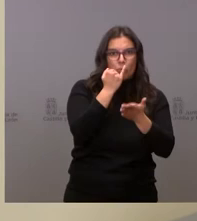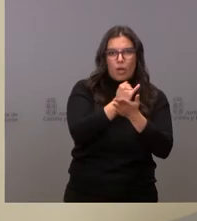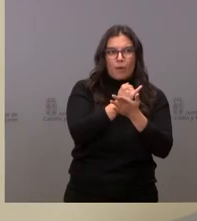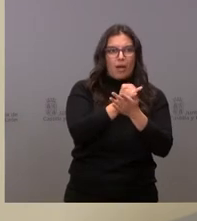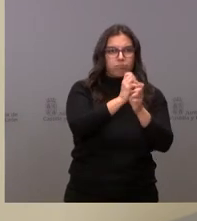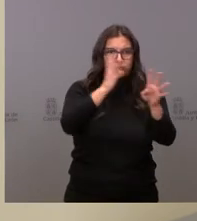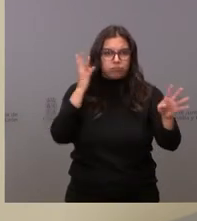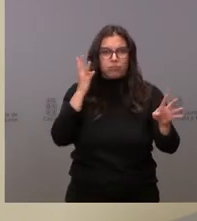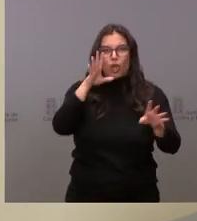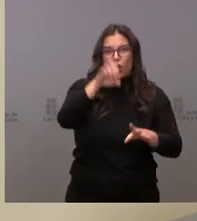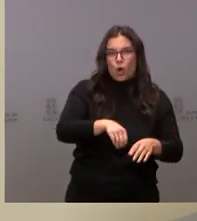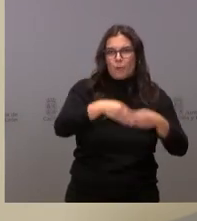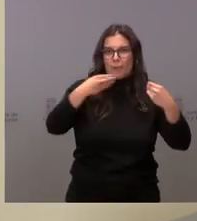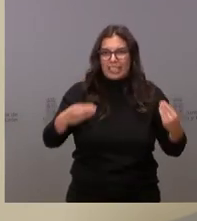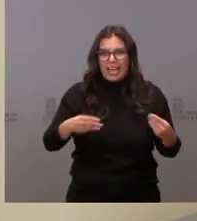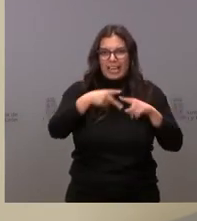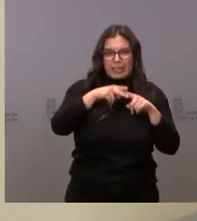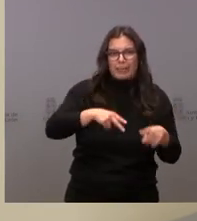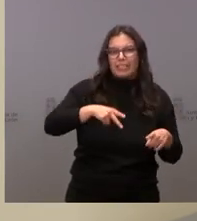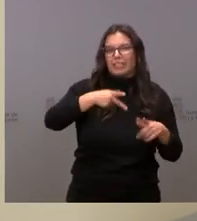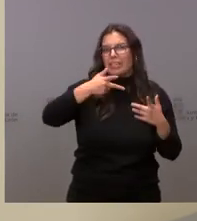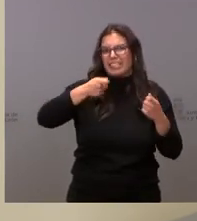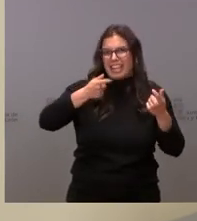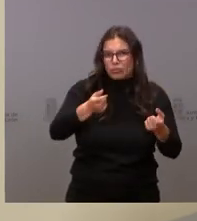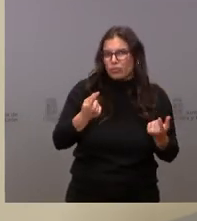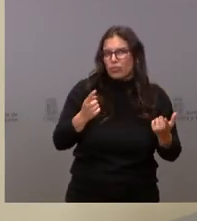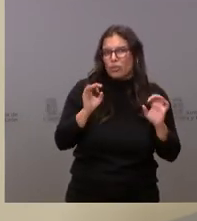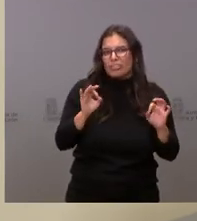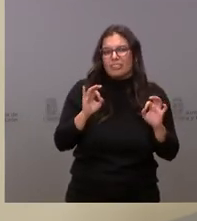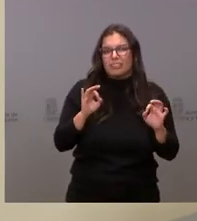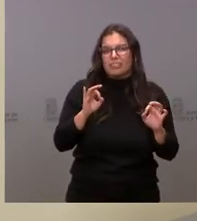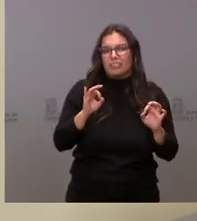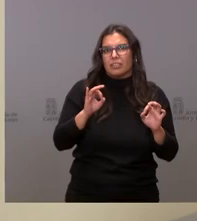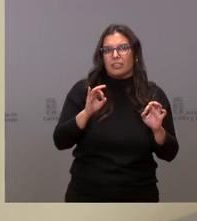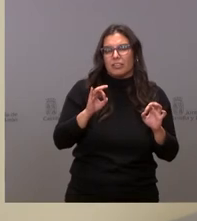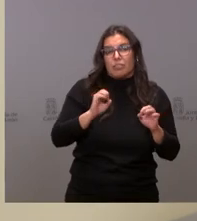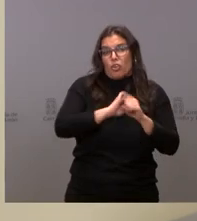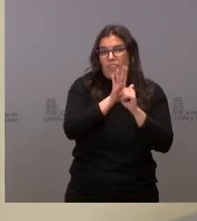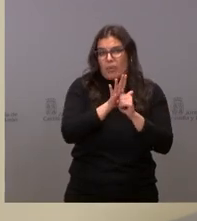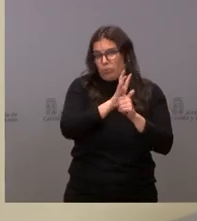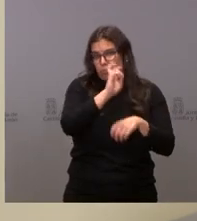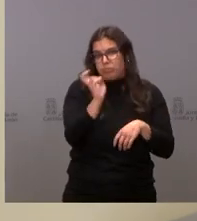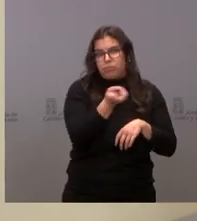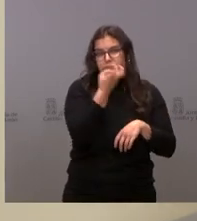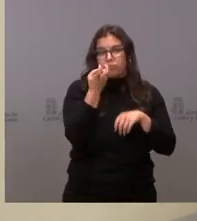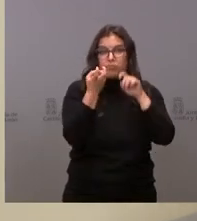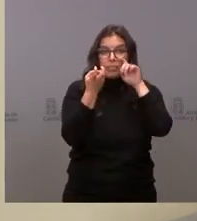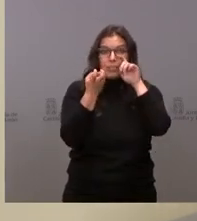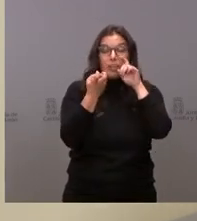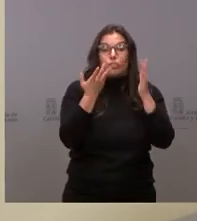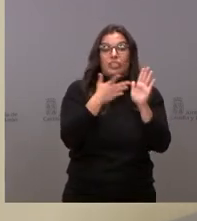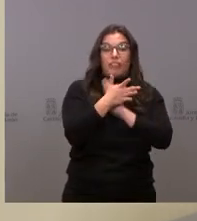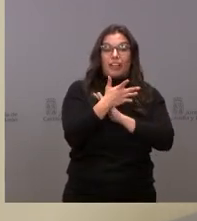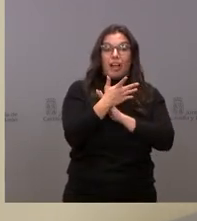en la compra de material todo el gasto que se ha hecho durante el coronavirus no solo no se desciende sino que se consolida